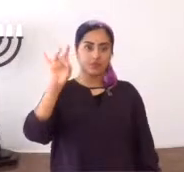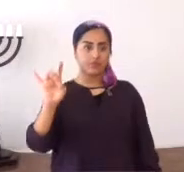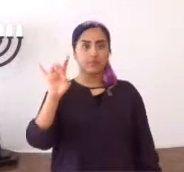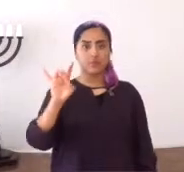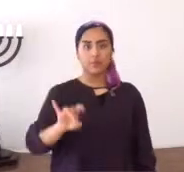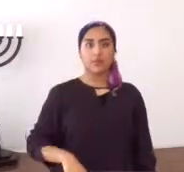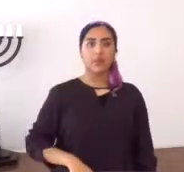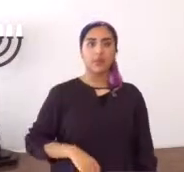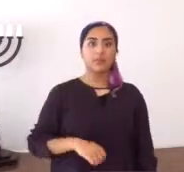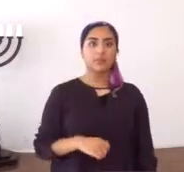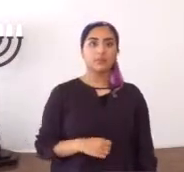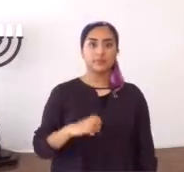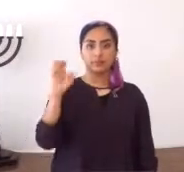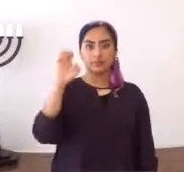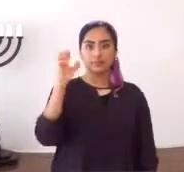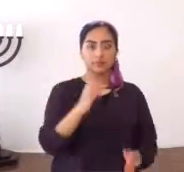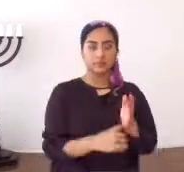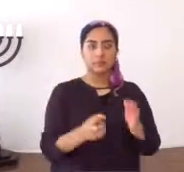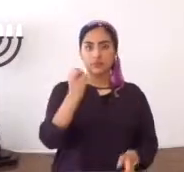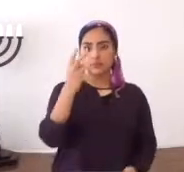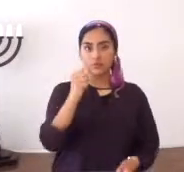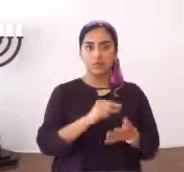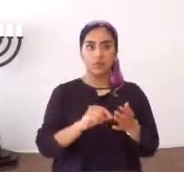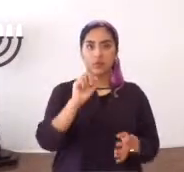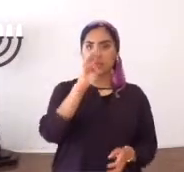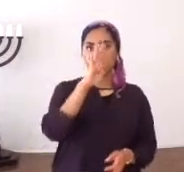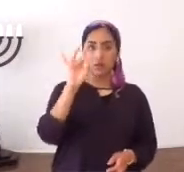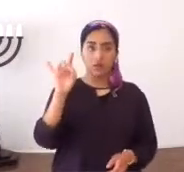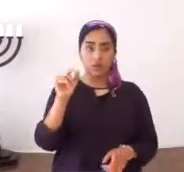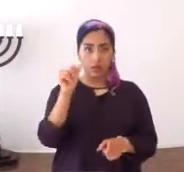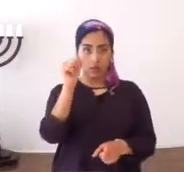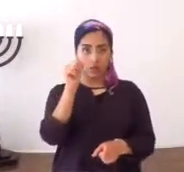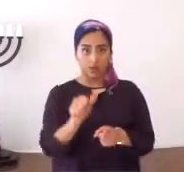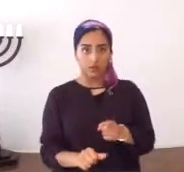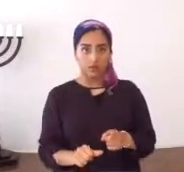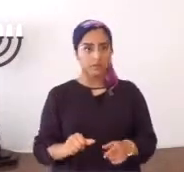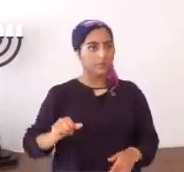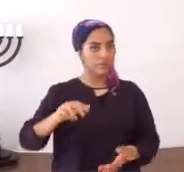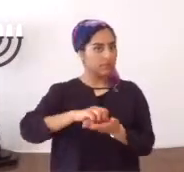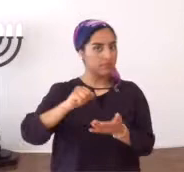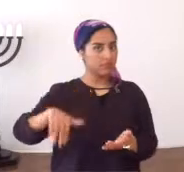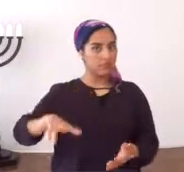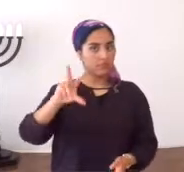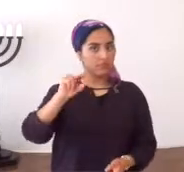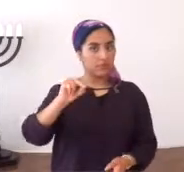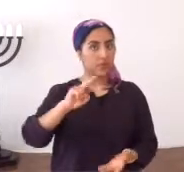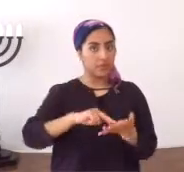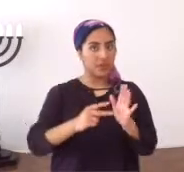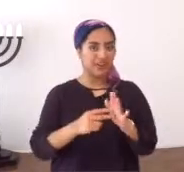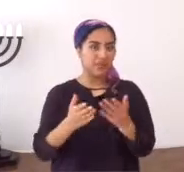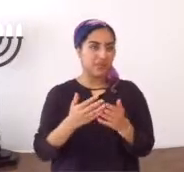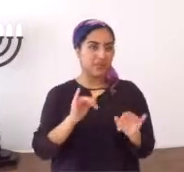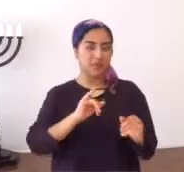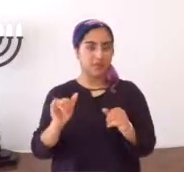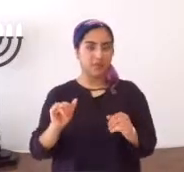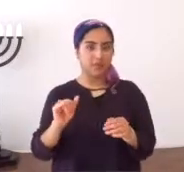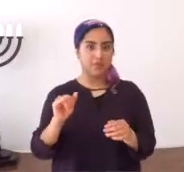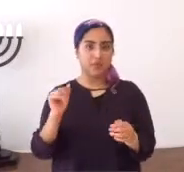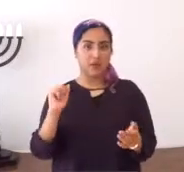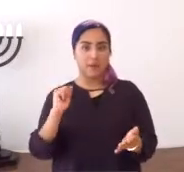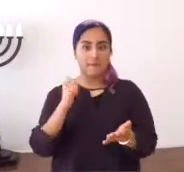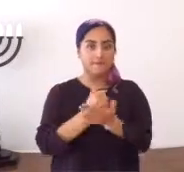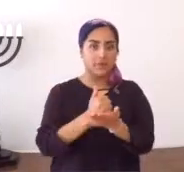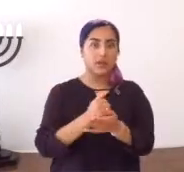48, Éxodo 12, 48, la circuncisión física, no ha sido abolida, es el